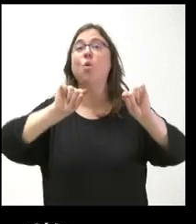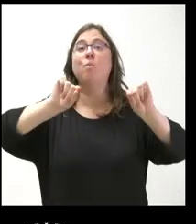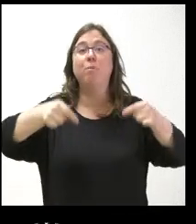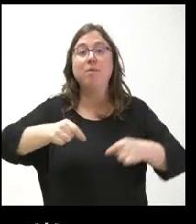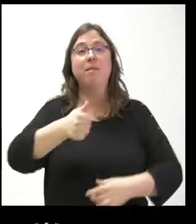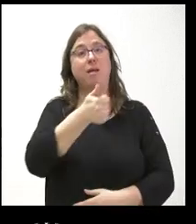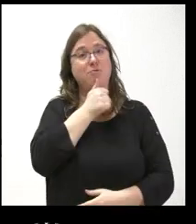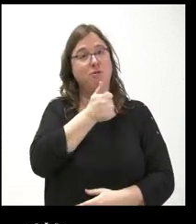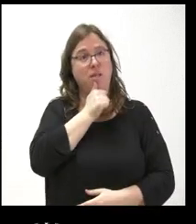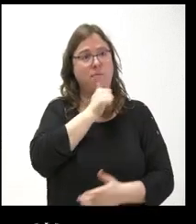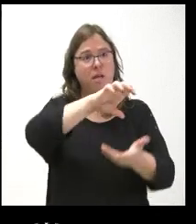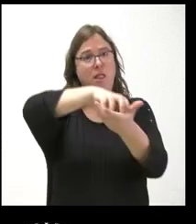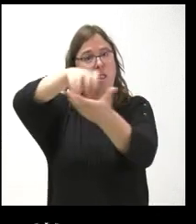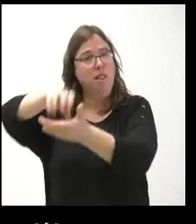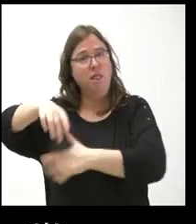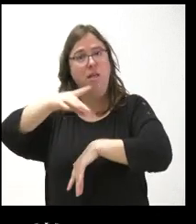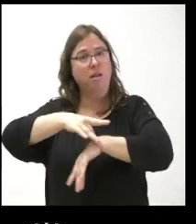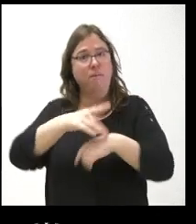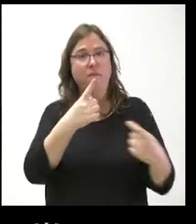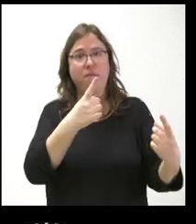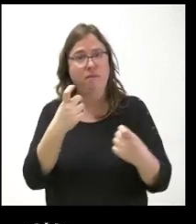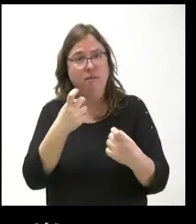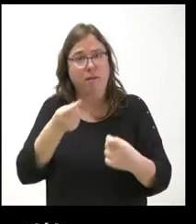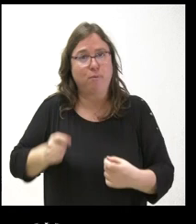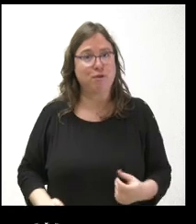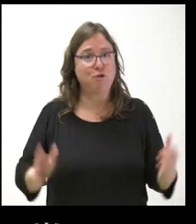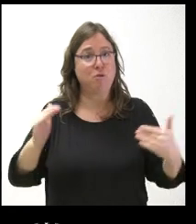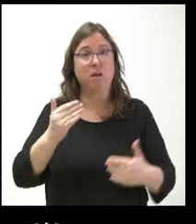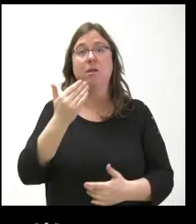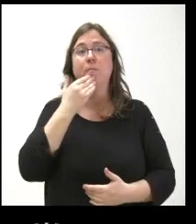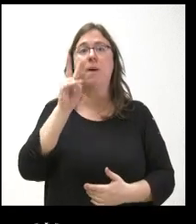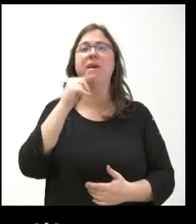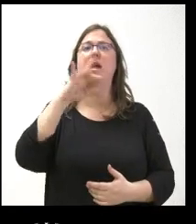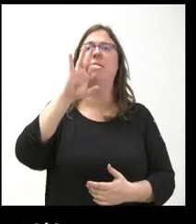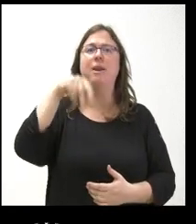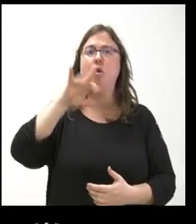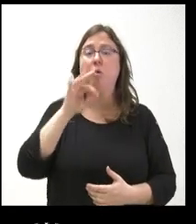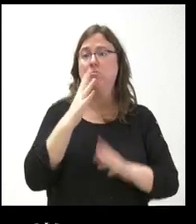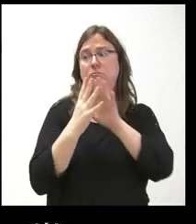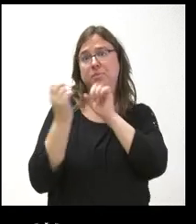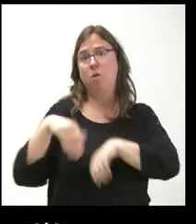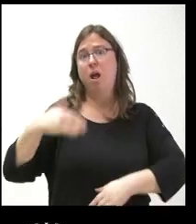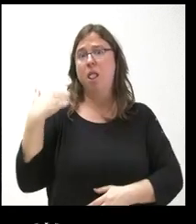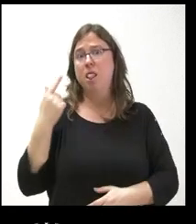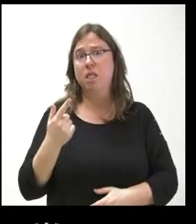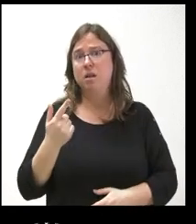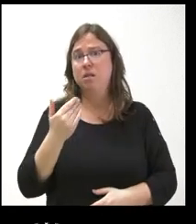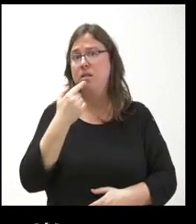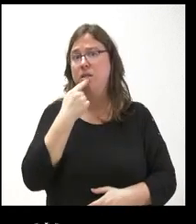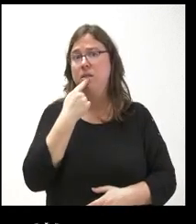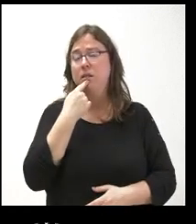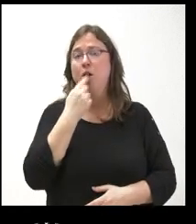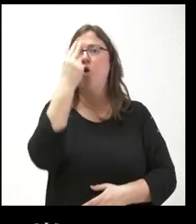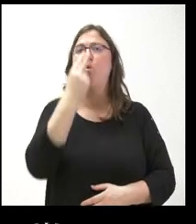tenemos varios consultorios con falta de personal. Sin ir más lejos, Villablino, ayer llegó a acuerdo en el que se